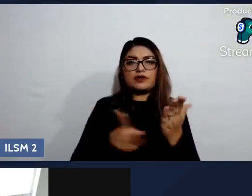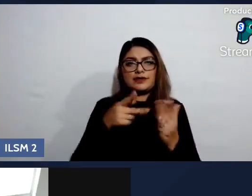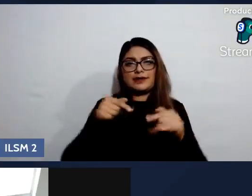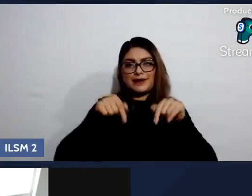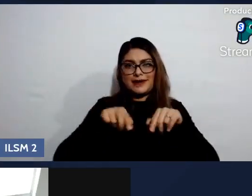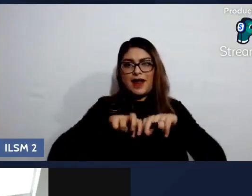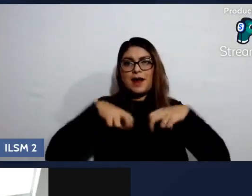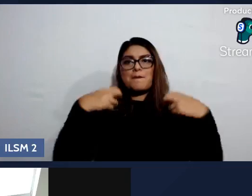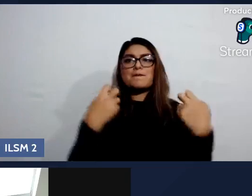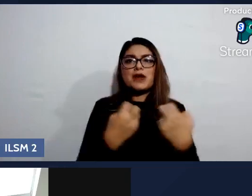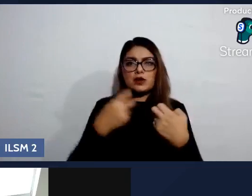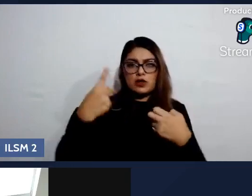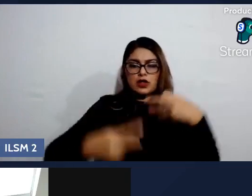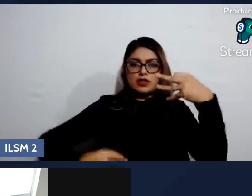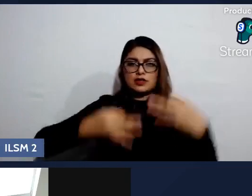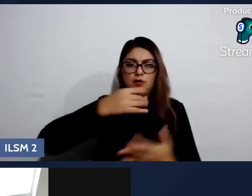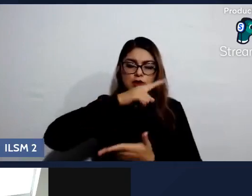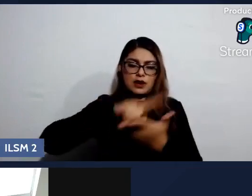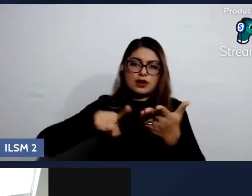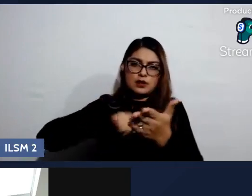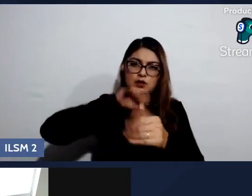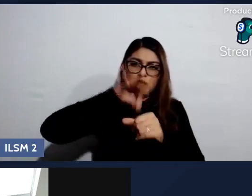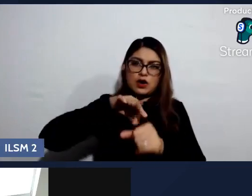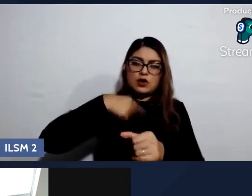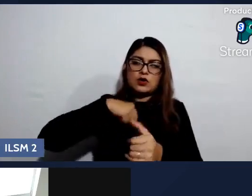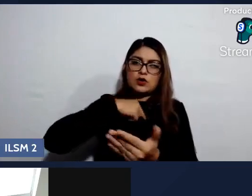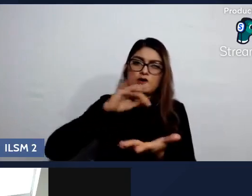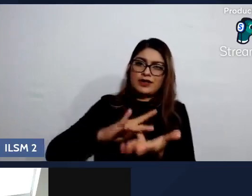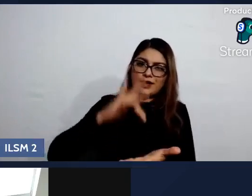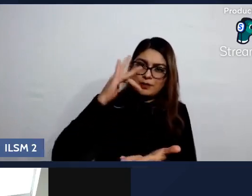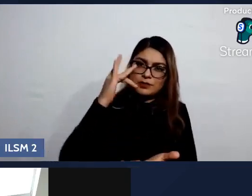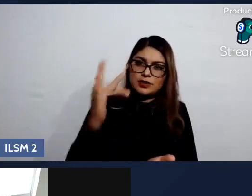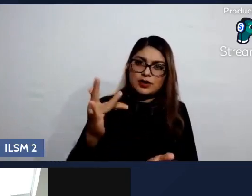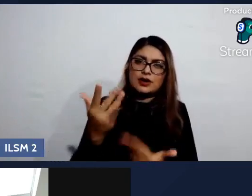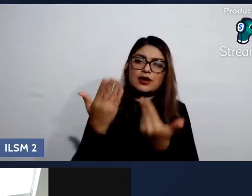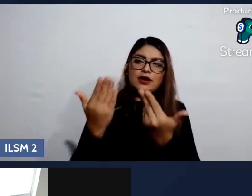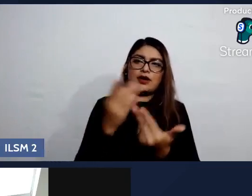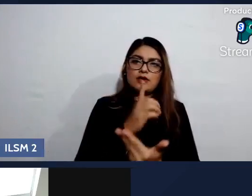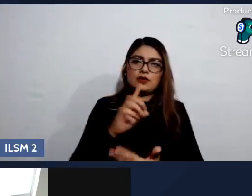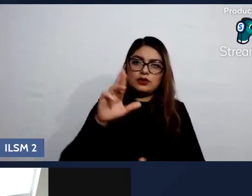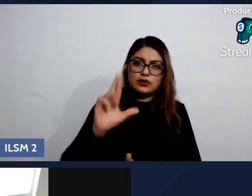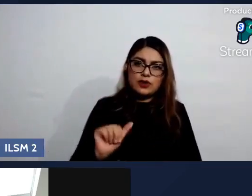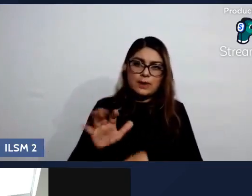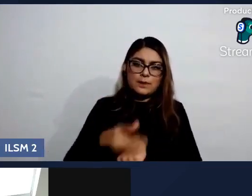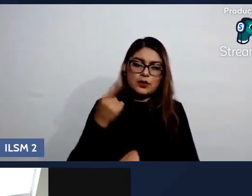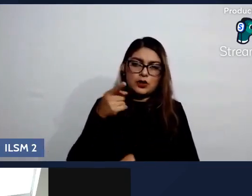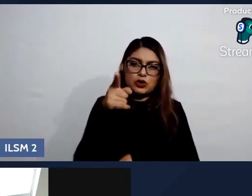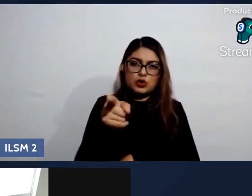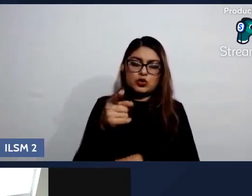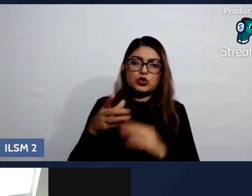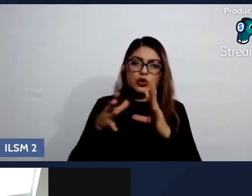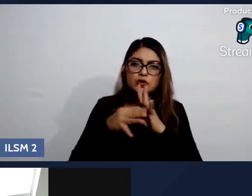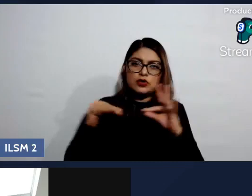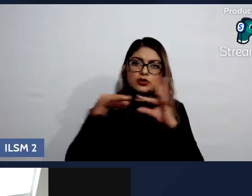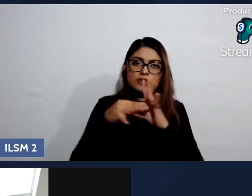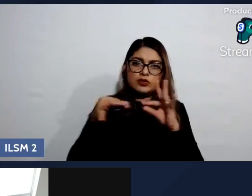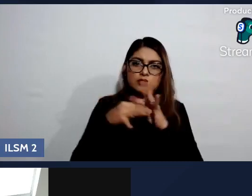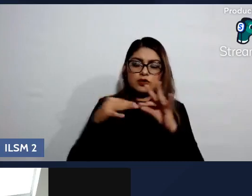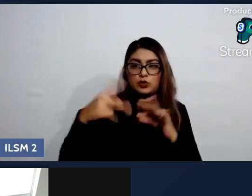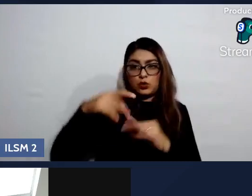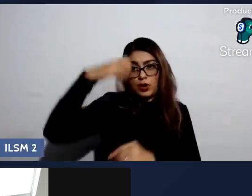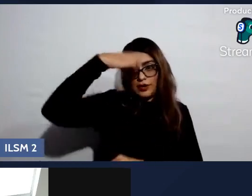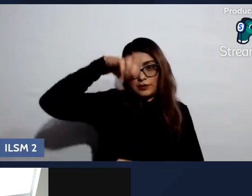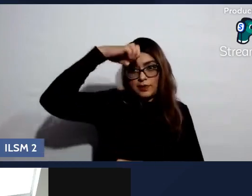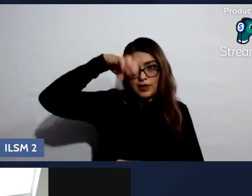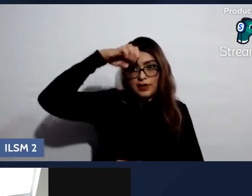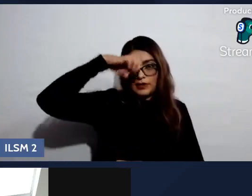Tribunal Electoral, le damos las gracias, doctora, por compartirnos su expertiz en